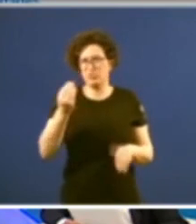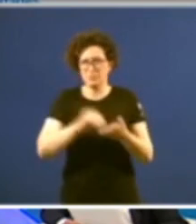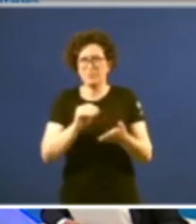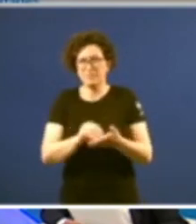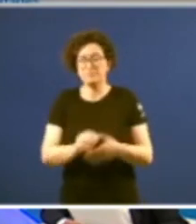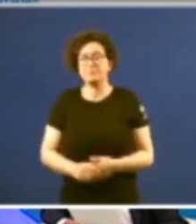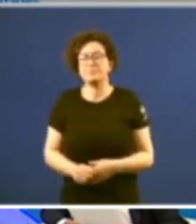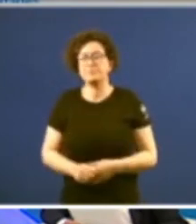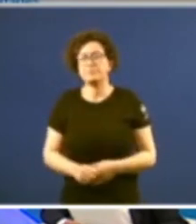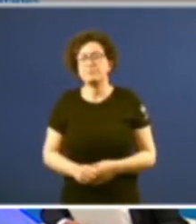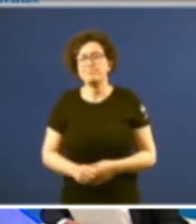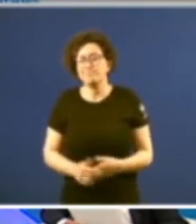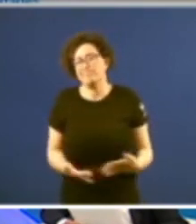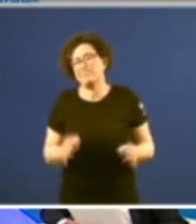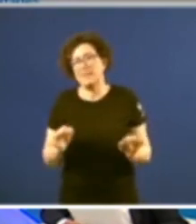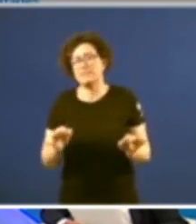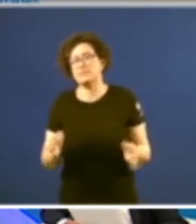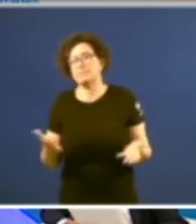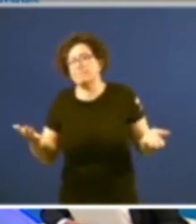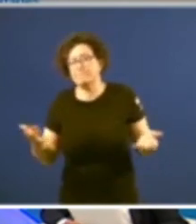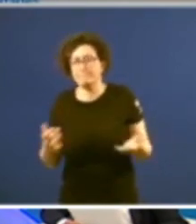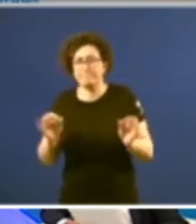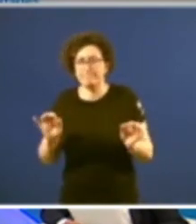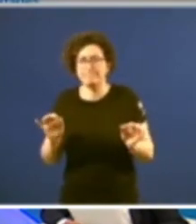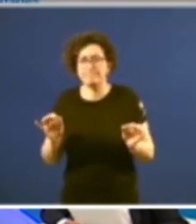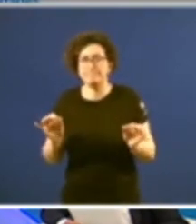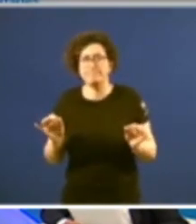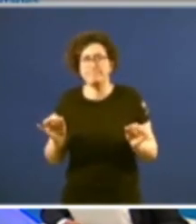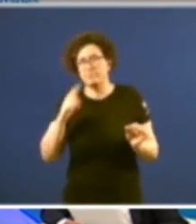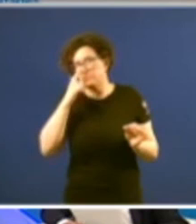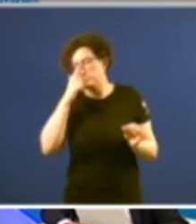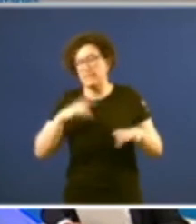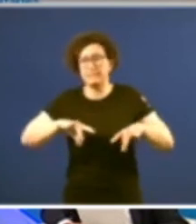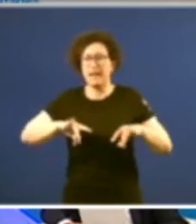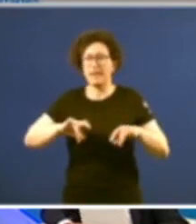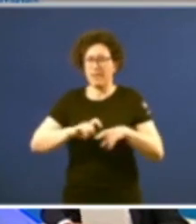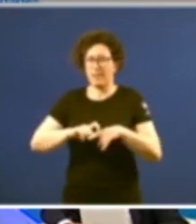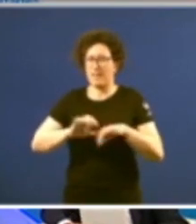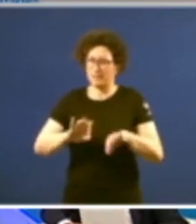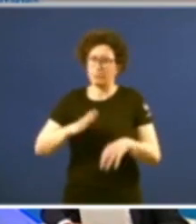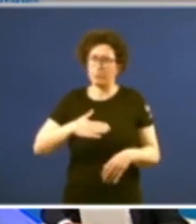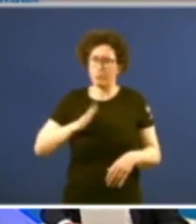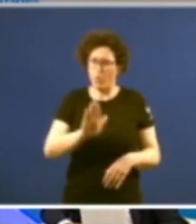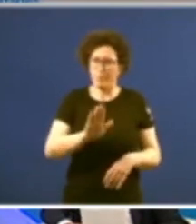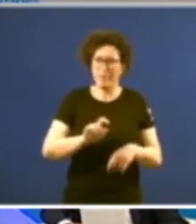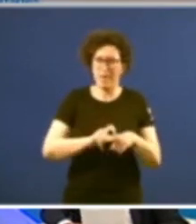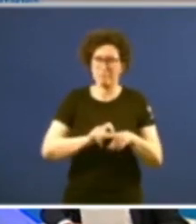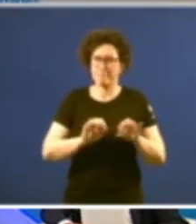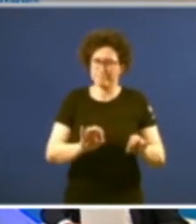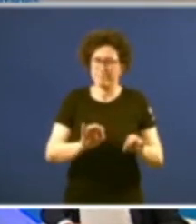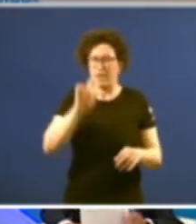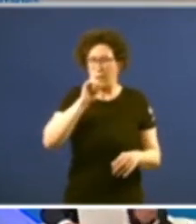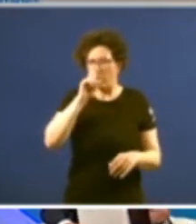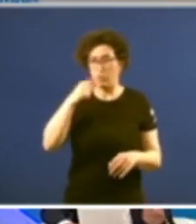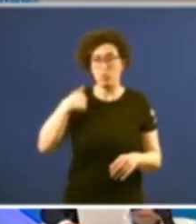é eso somos unha terra particular e volvendo as lebranzas de